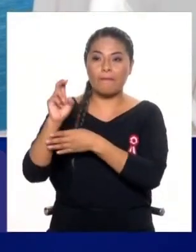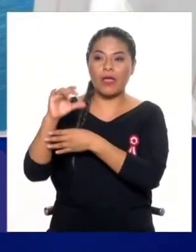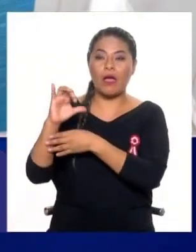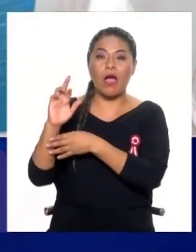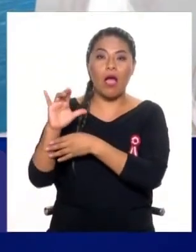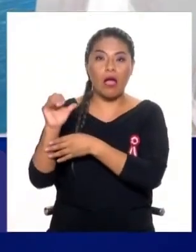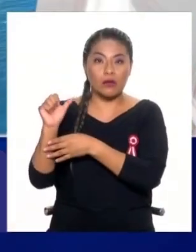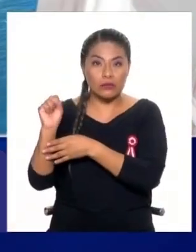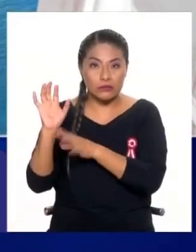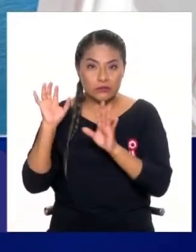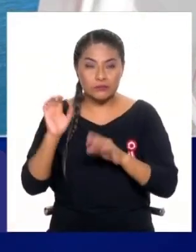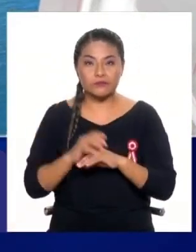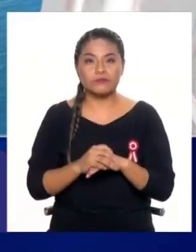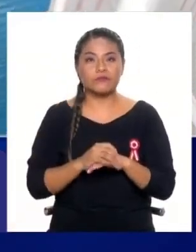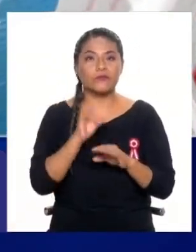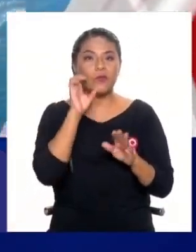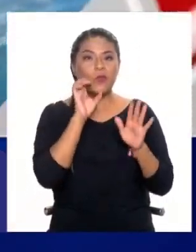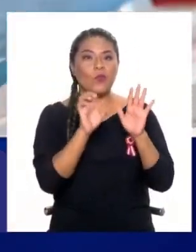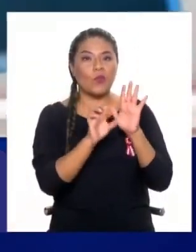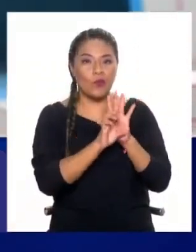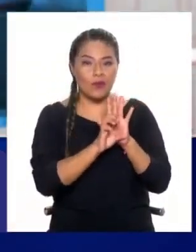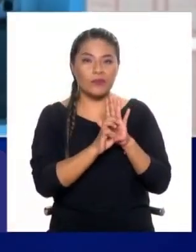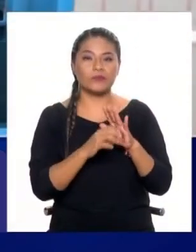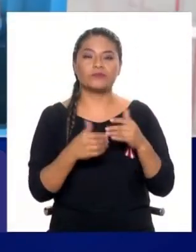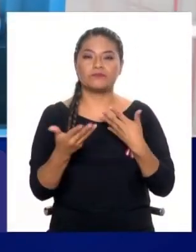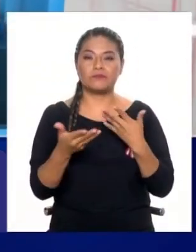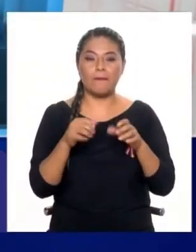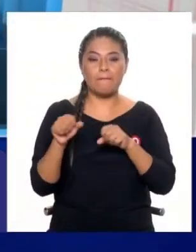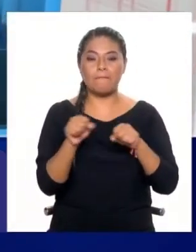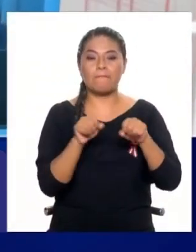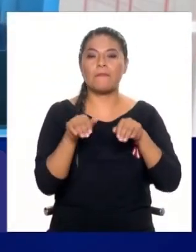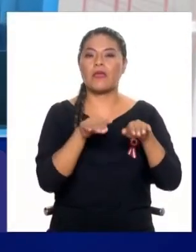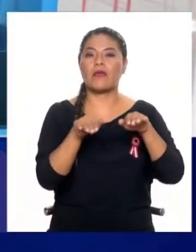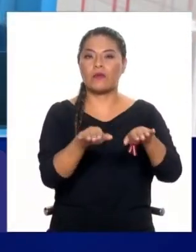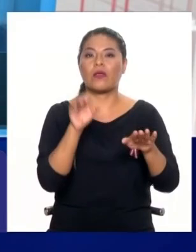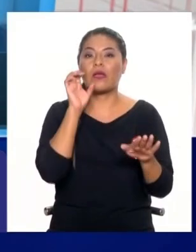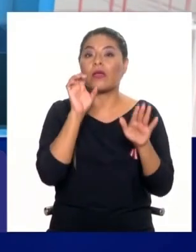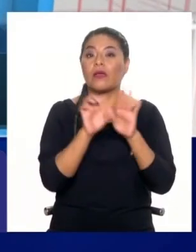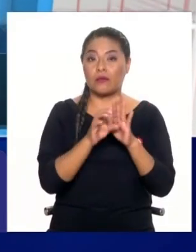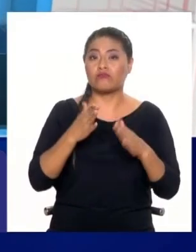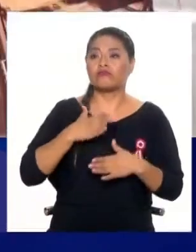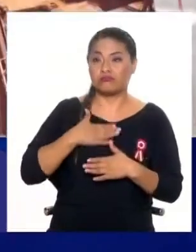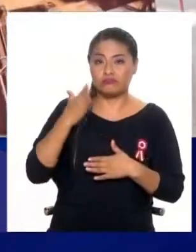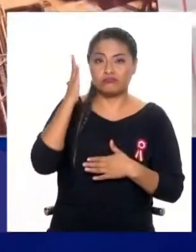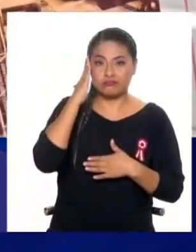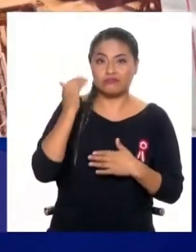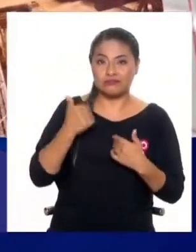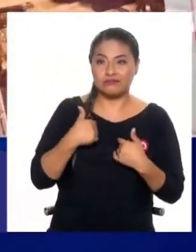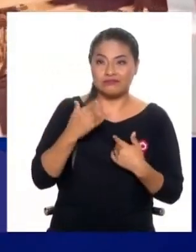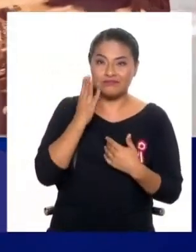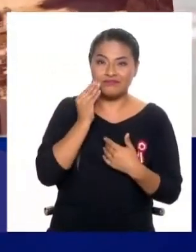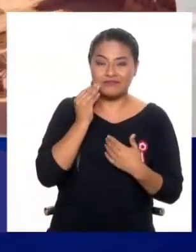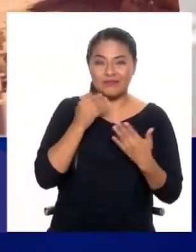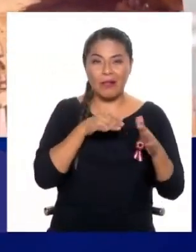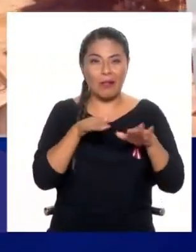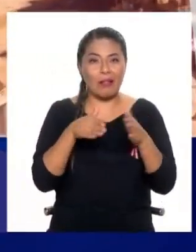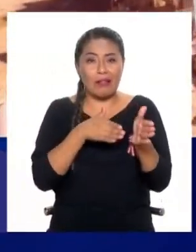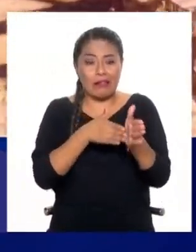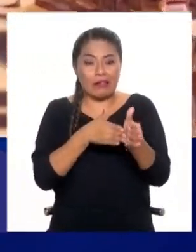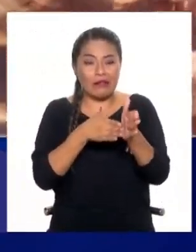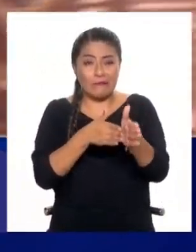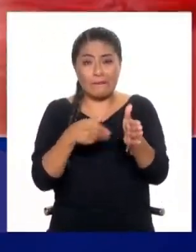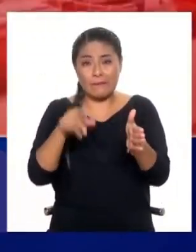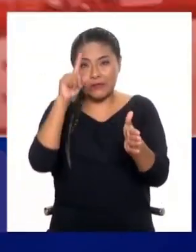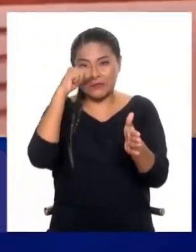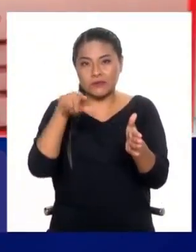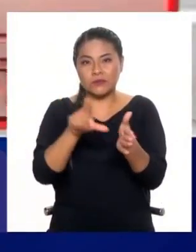utilizarlo en mejoramiento del tráfico vehicular, por ejemplo, que es nuestra especialidad, ¿no? El caótico tráfico vehicular que